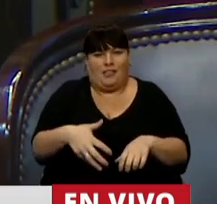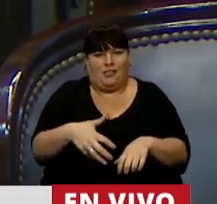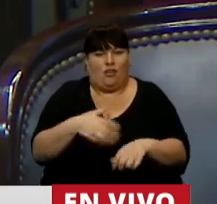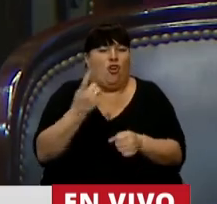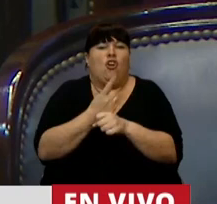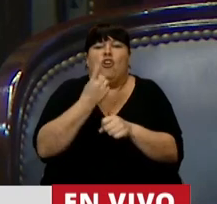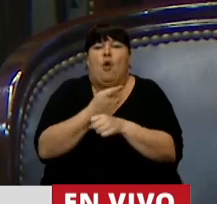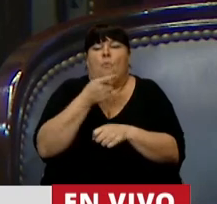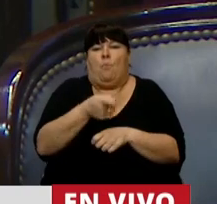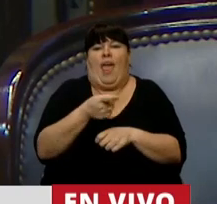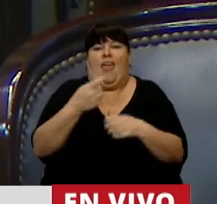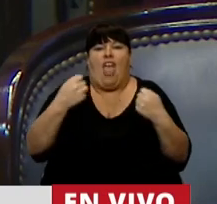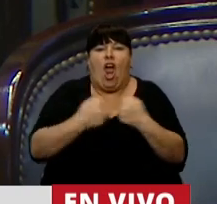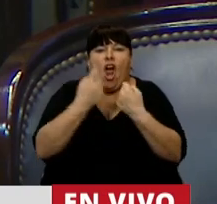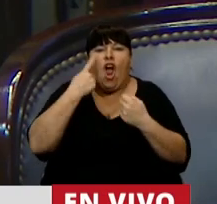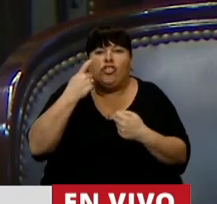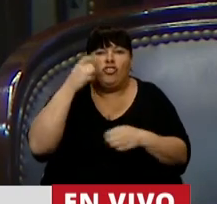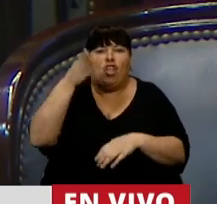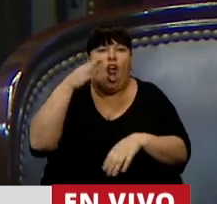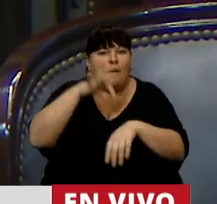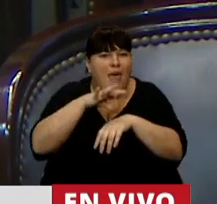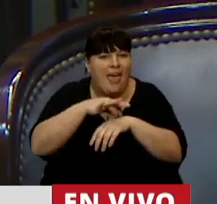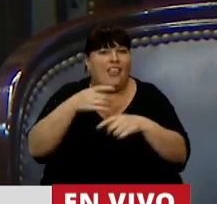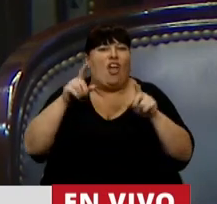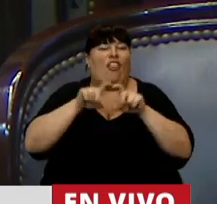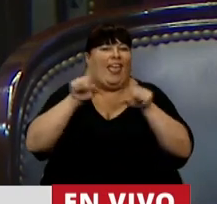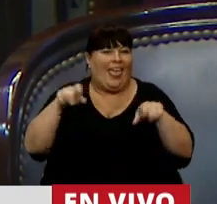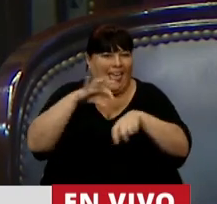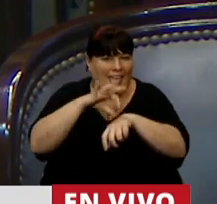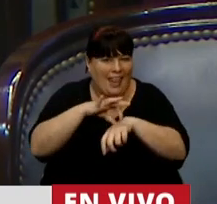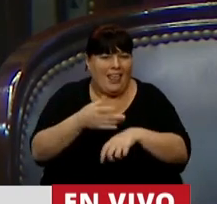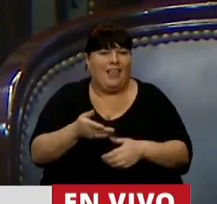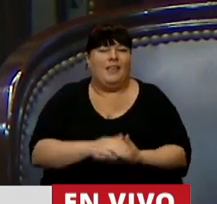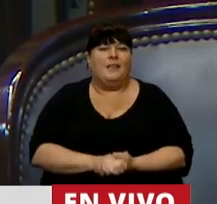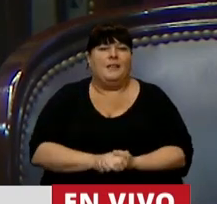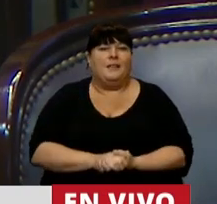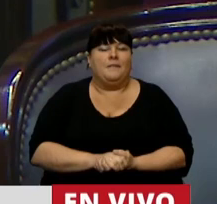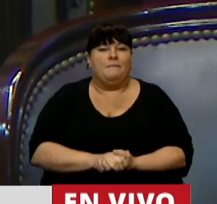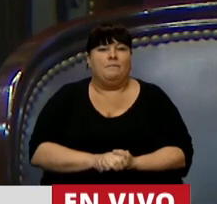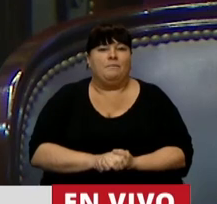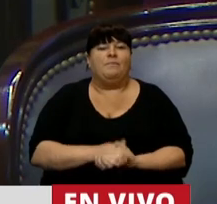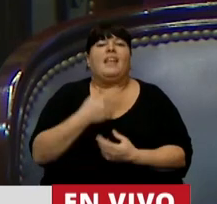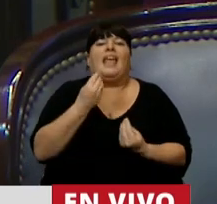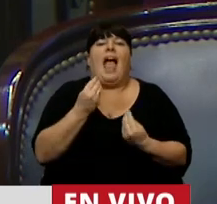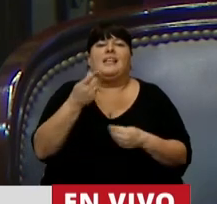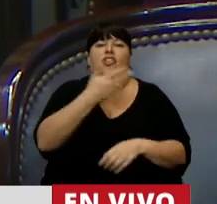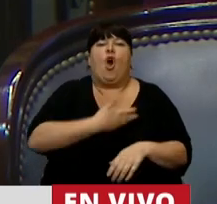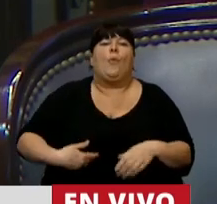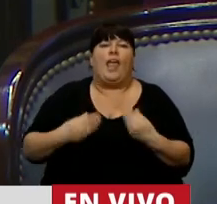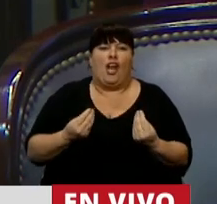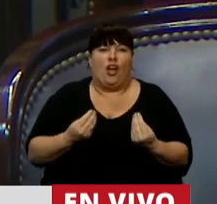No pudieron hacerse sus controles rutinarios ginecológicos. ¿Qué hace el gobierno